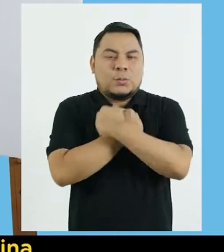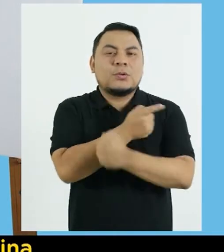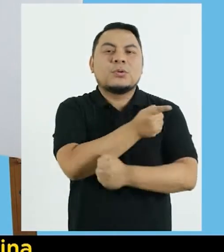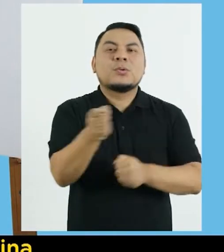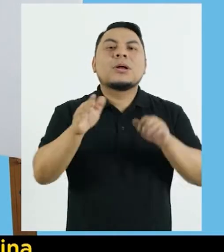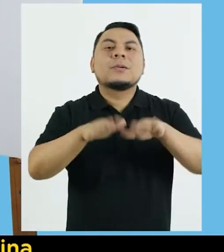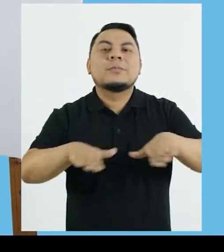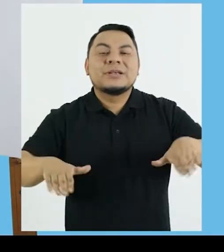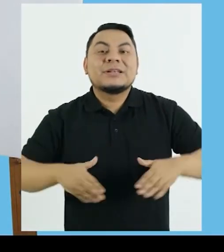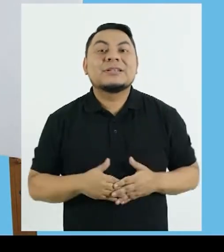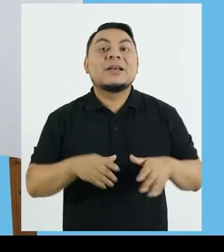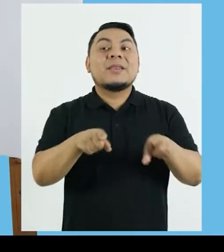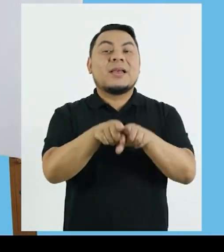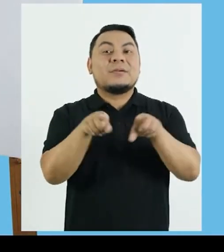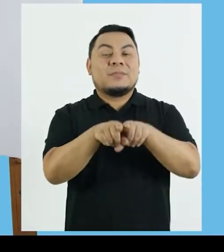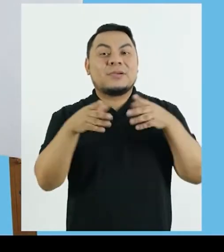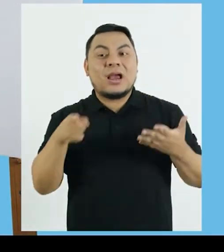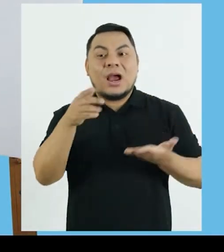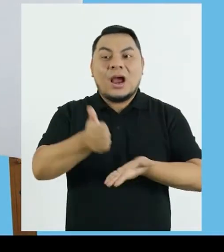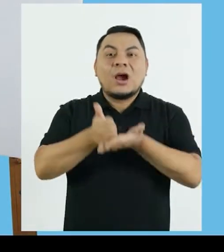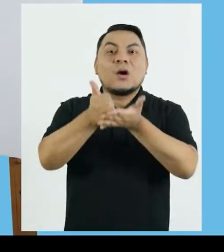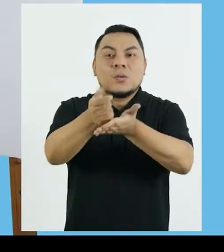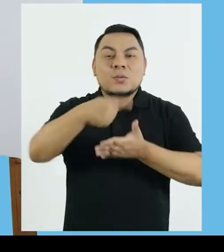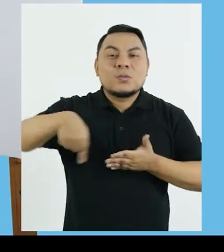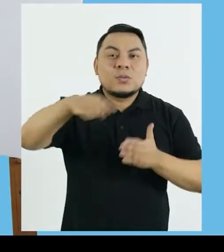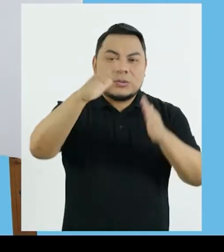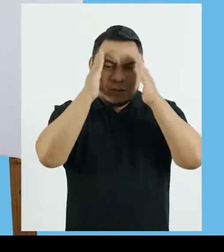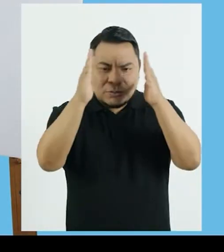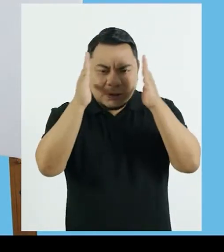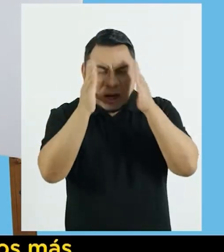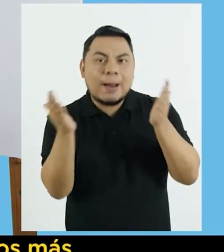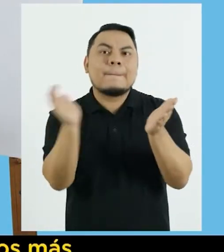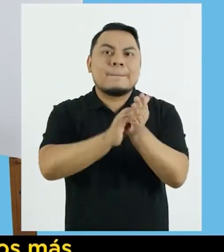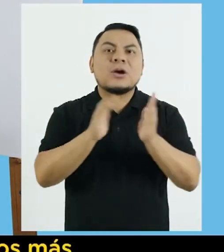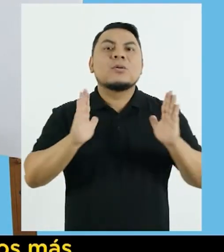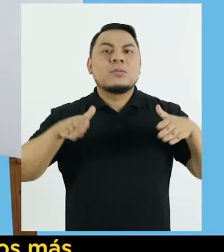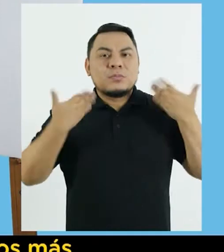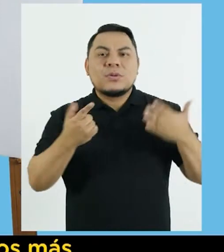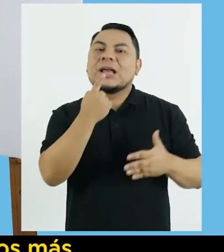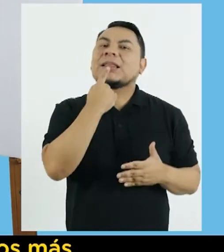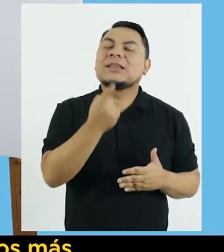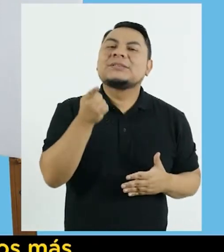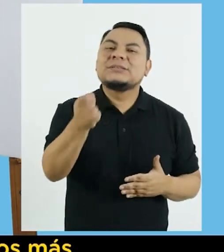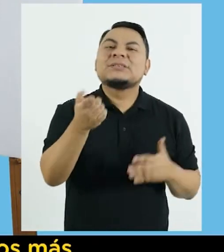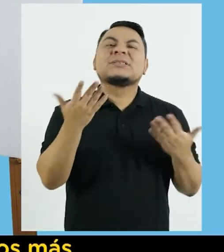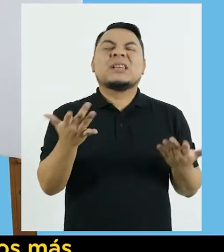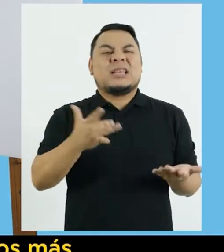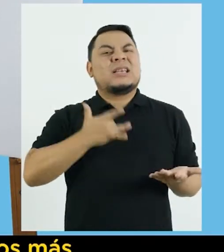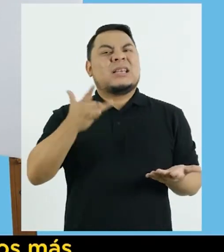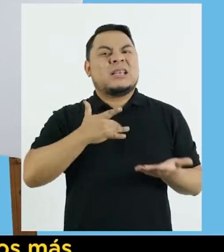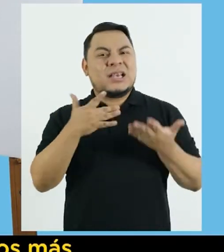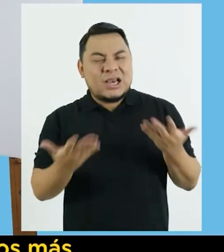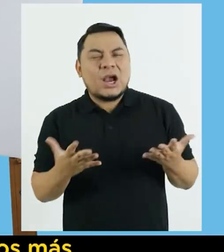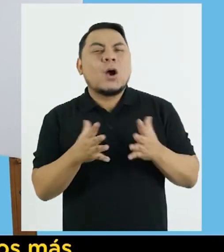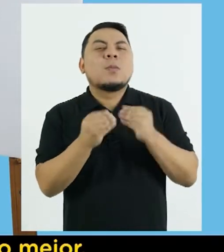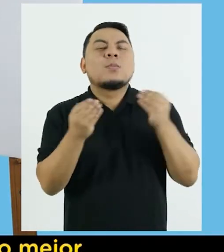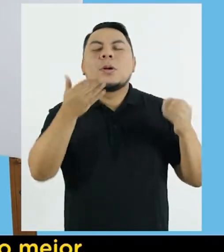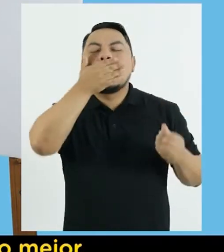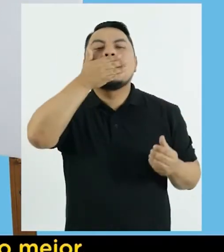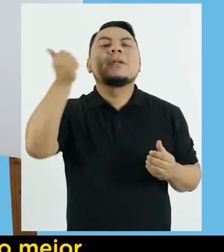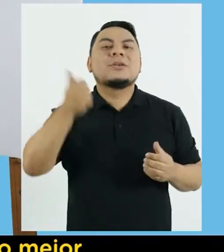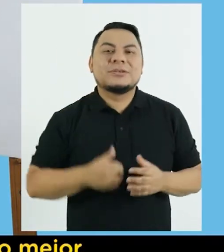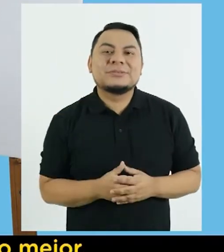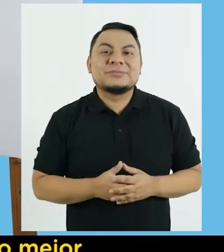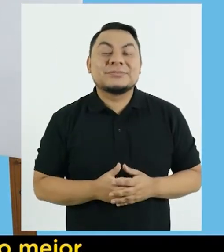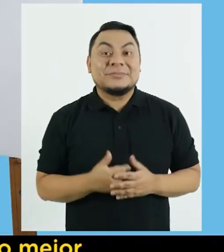motricidad fina y autoestima de los pequeños También ayuda a que nos concentremos más y